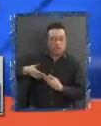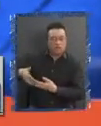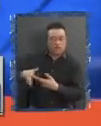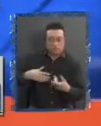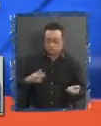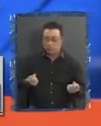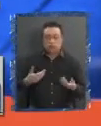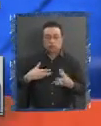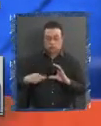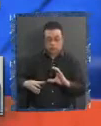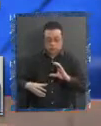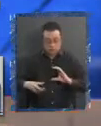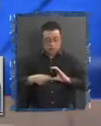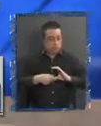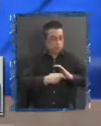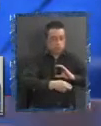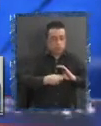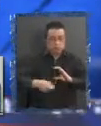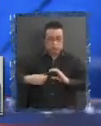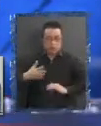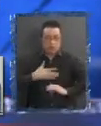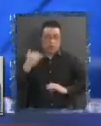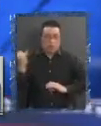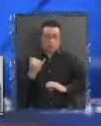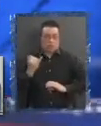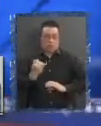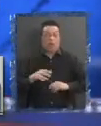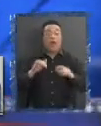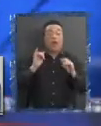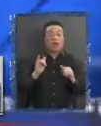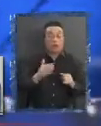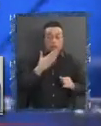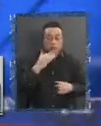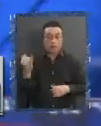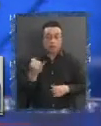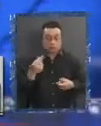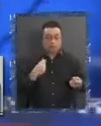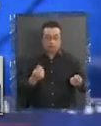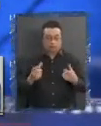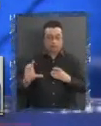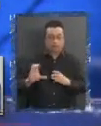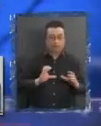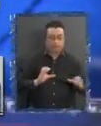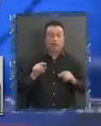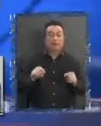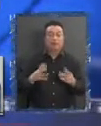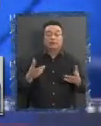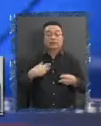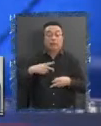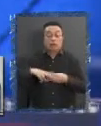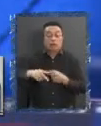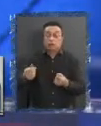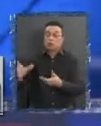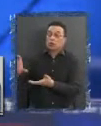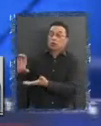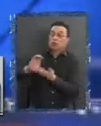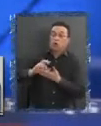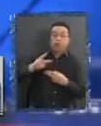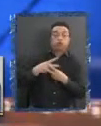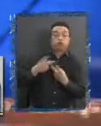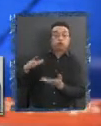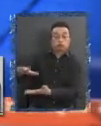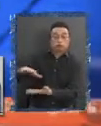De sus recursos internos Y que tengan autonomía ¿No? En financiera Que tiene que ver Precisamente con la gestión De los recursos públicos Una de las grandes